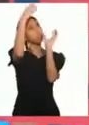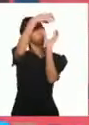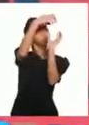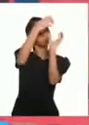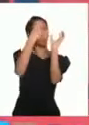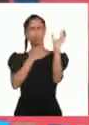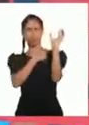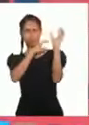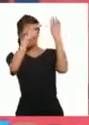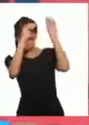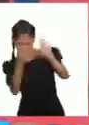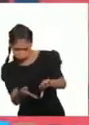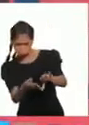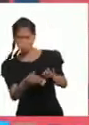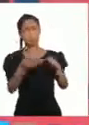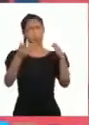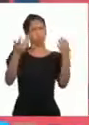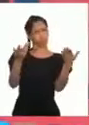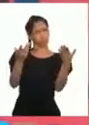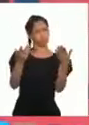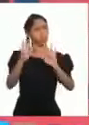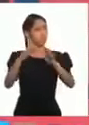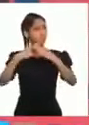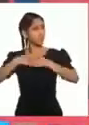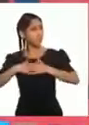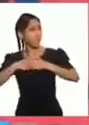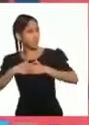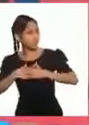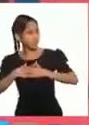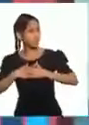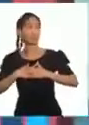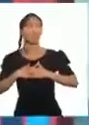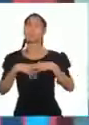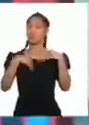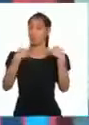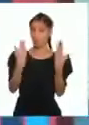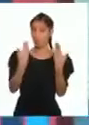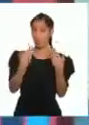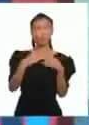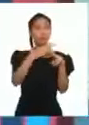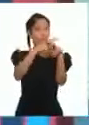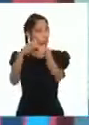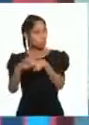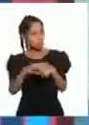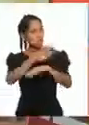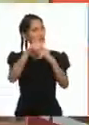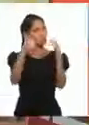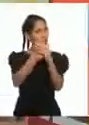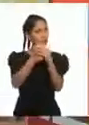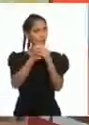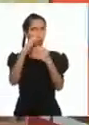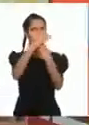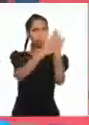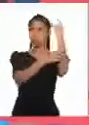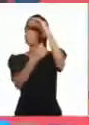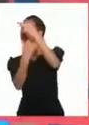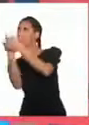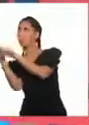Para ayudar a cuidar Nuestro medio ambiente Y a los seres Que habitan en él Cuéntame ¿Qué podemos hacer?